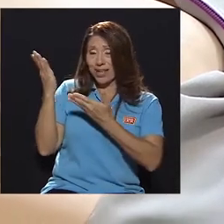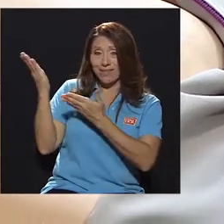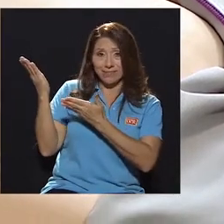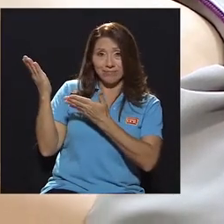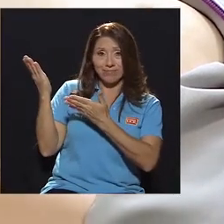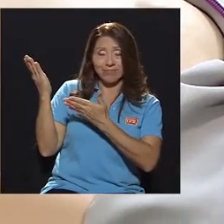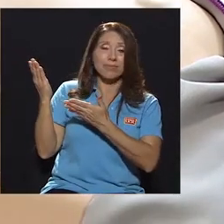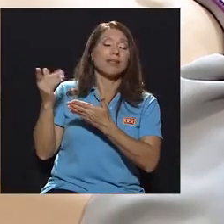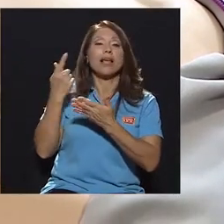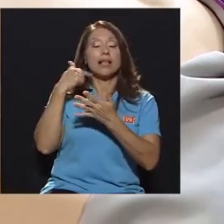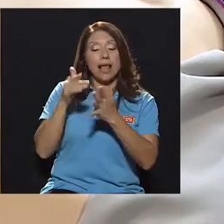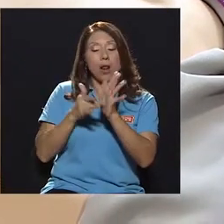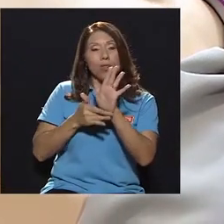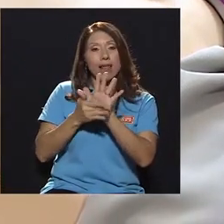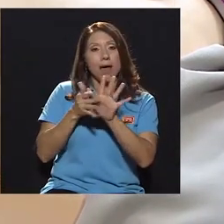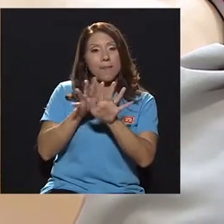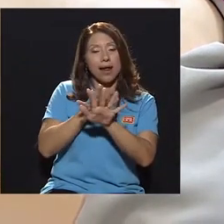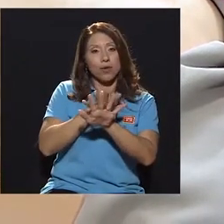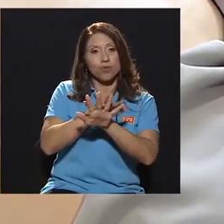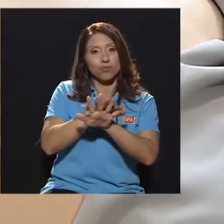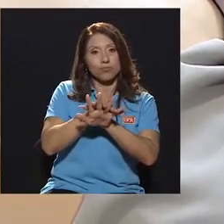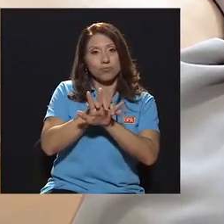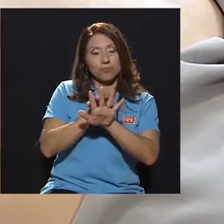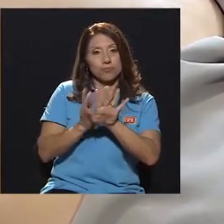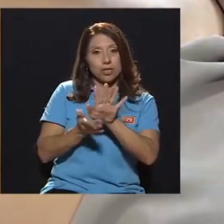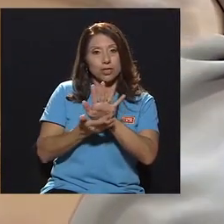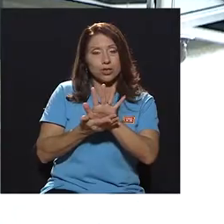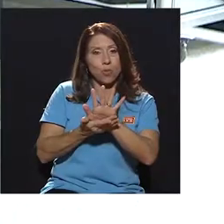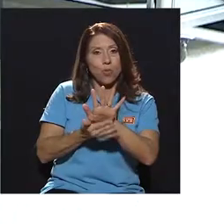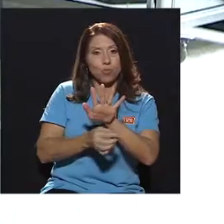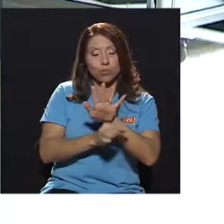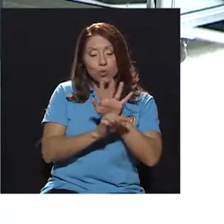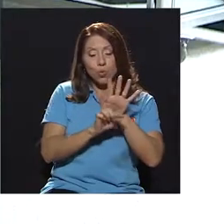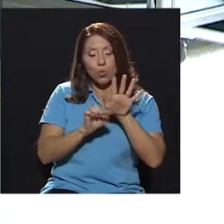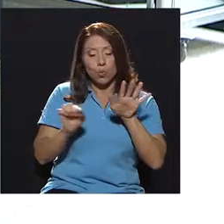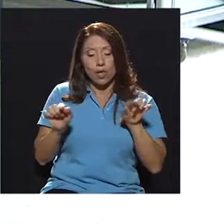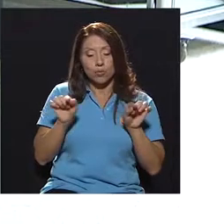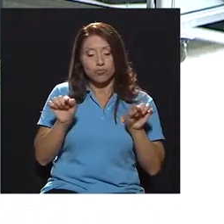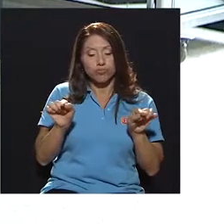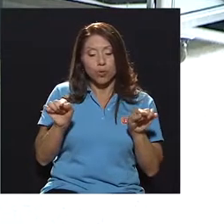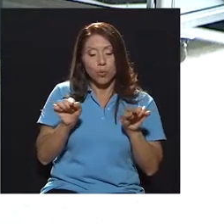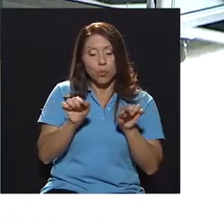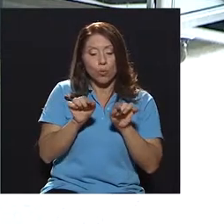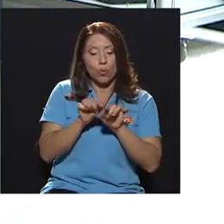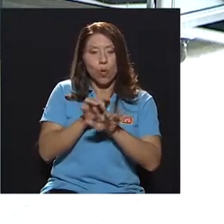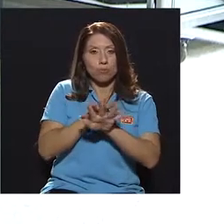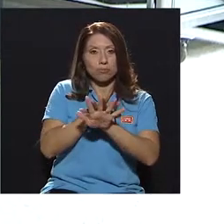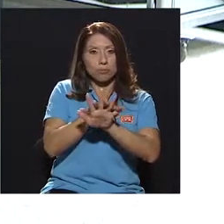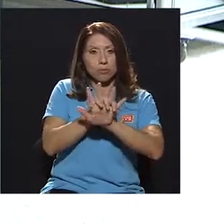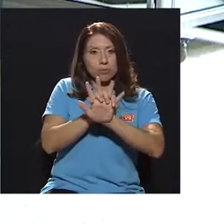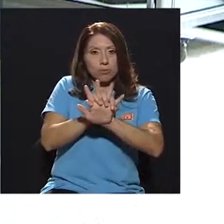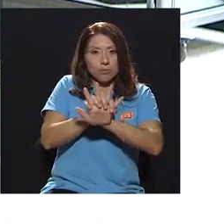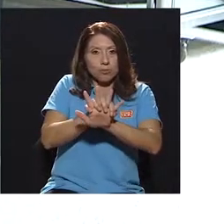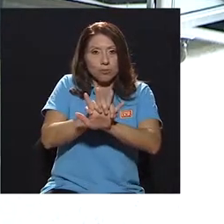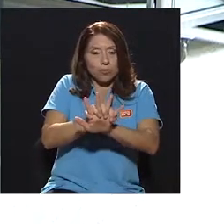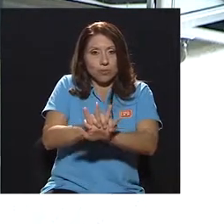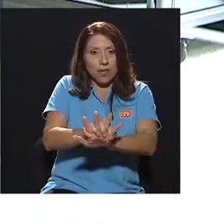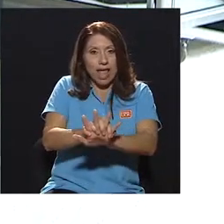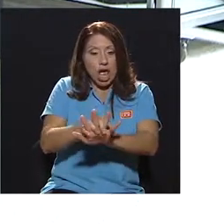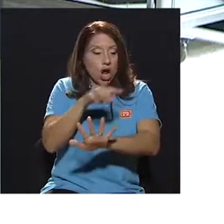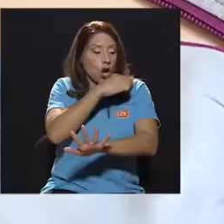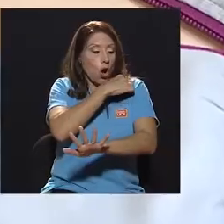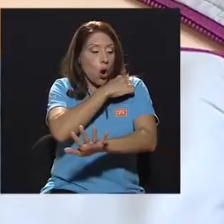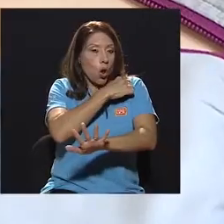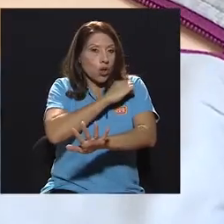entre los pezones talón de la mano sobre la línea imaginaria con la otra mano entrelazo dedos